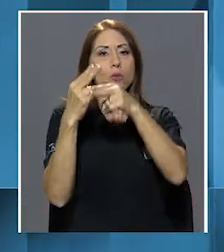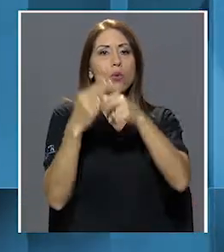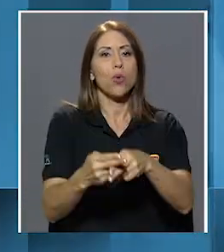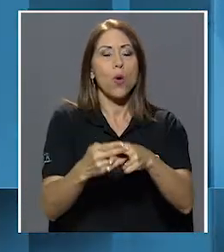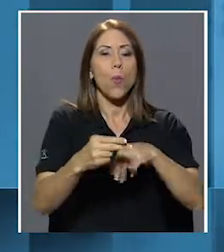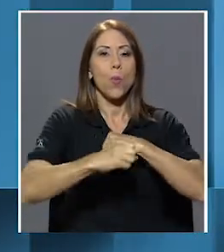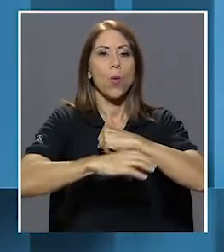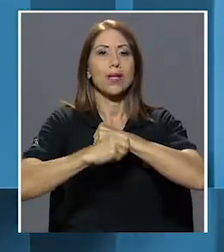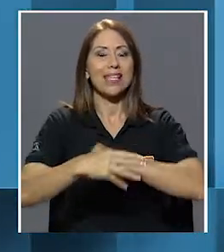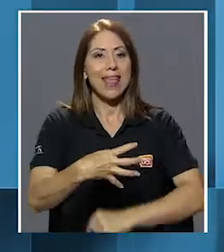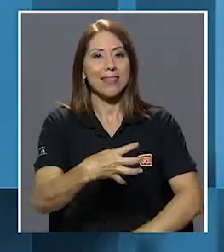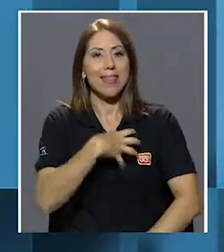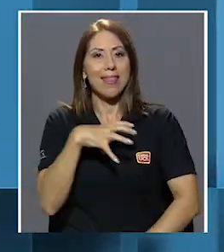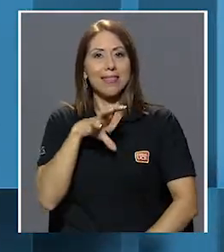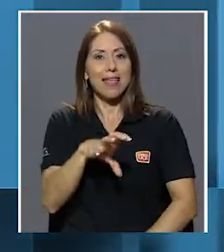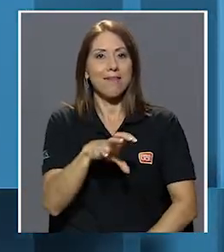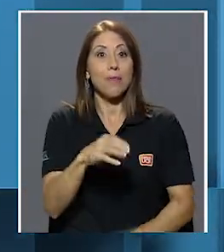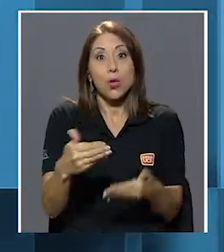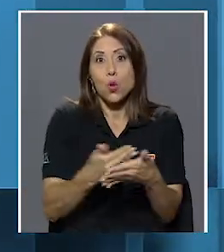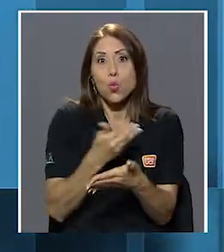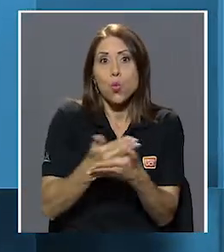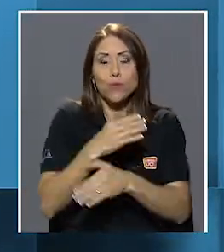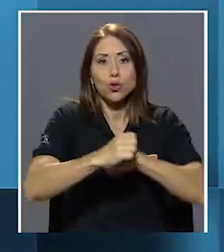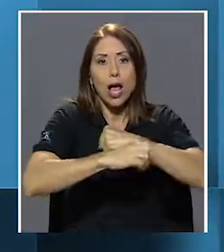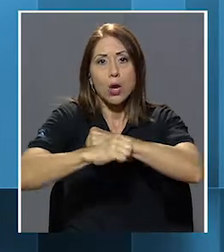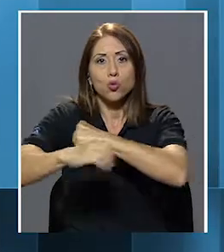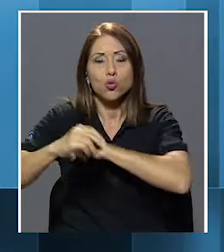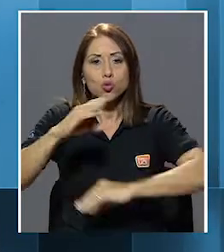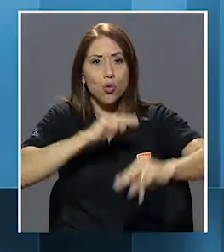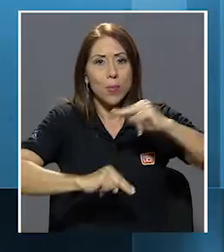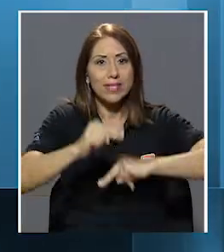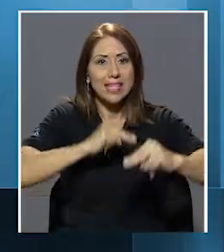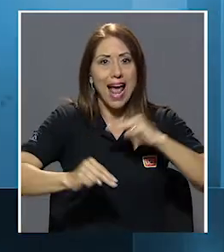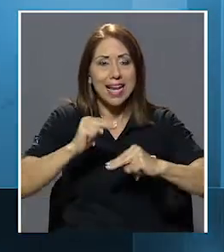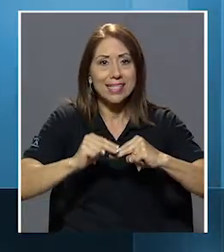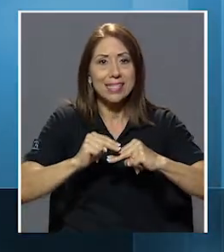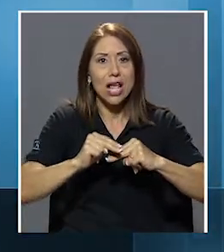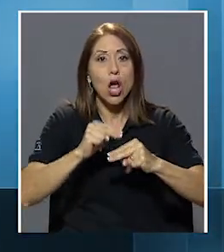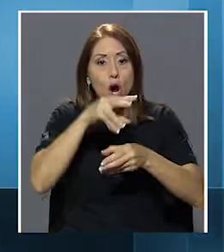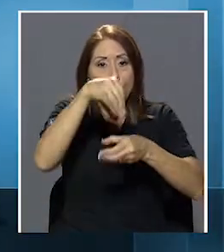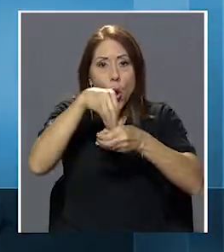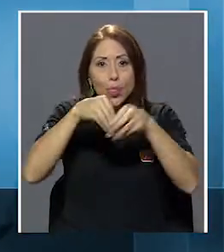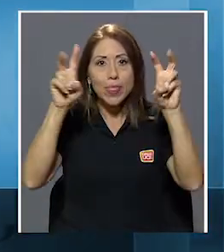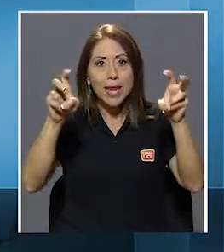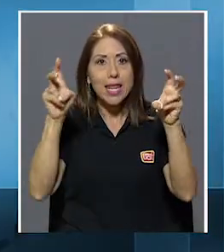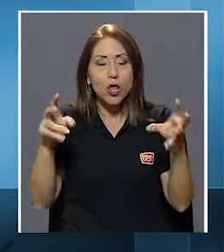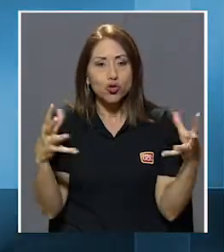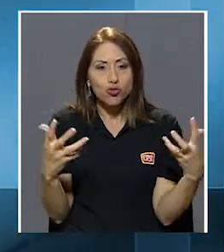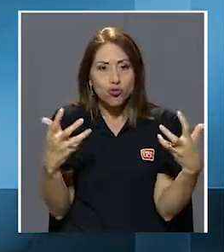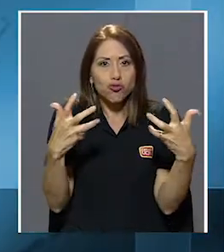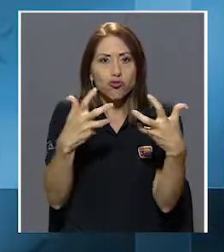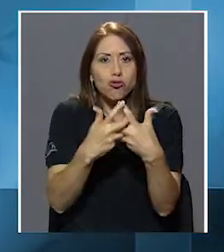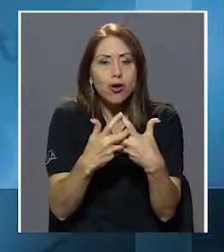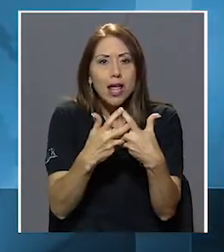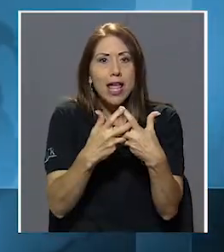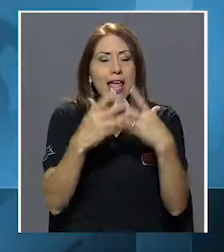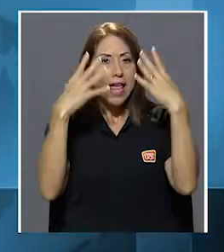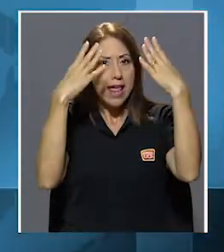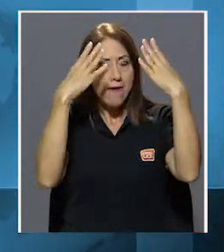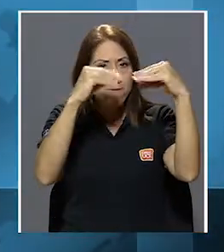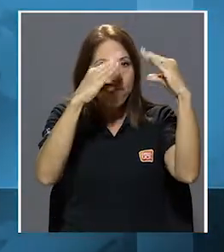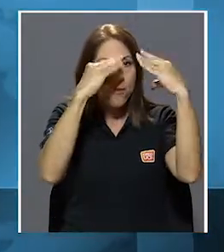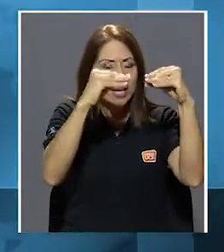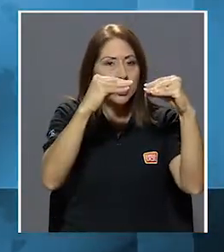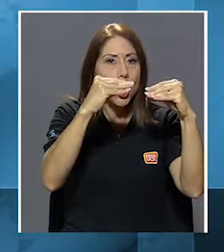publicidad nativa, una nueva generación de anuncios comerciales en donde la fusión de contenidos hace que la información comercial se